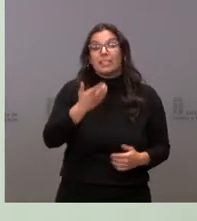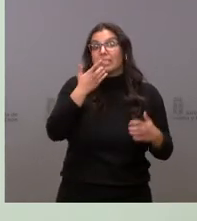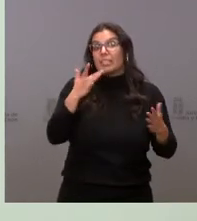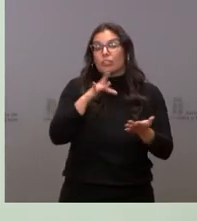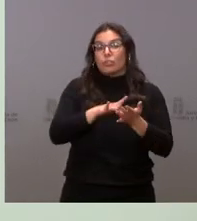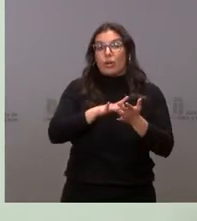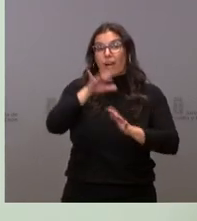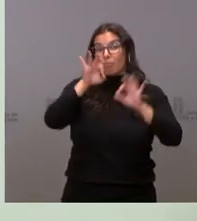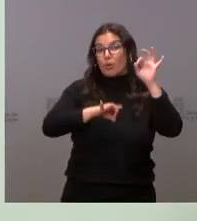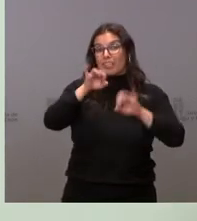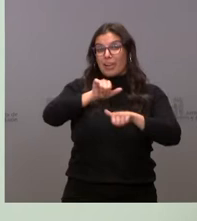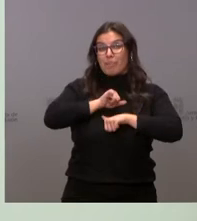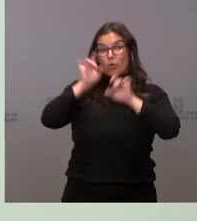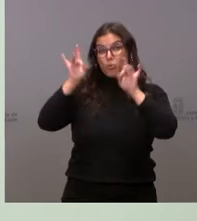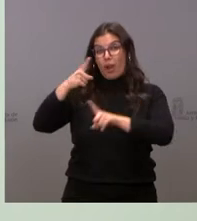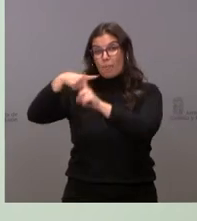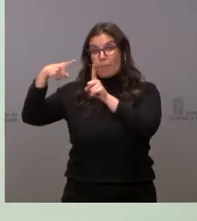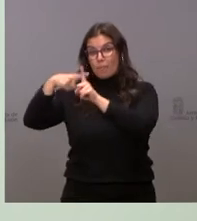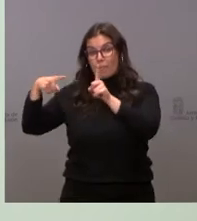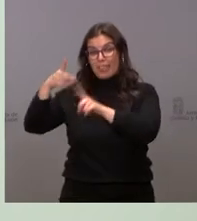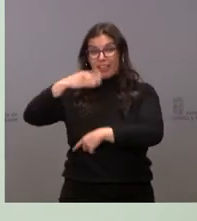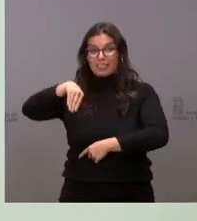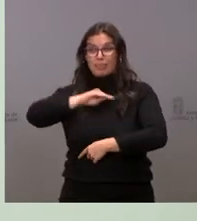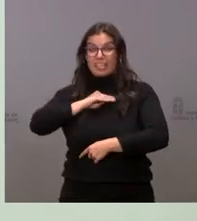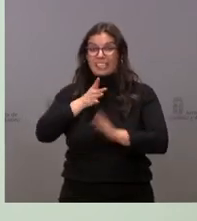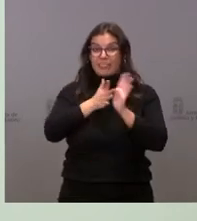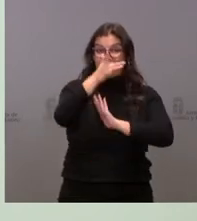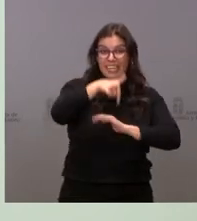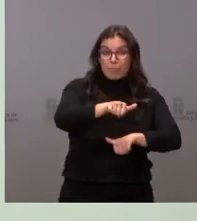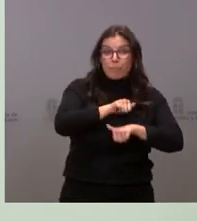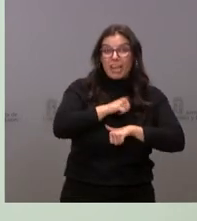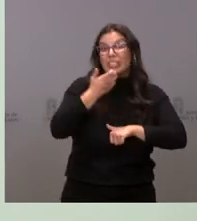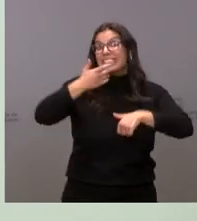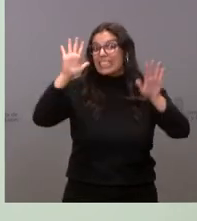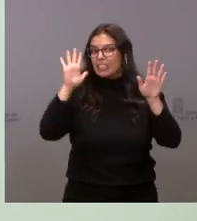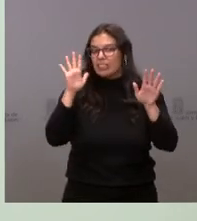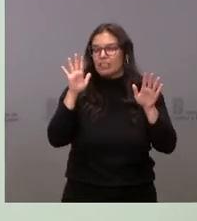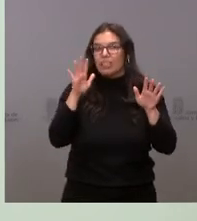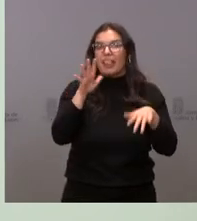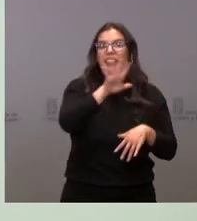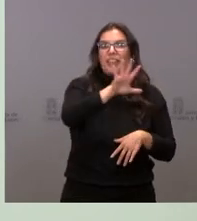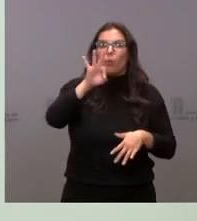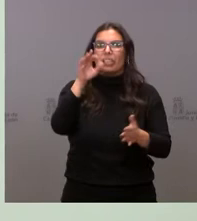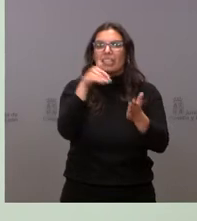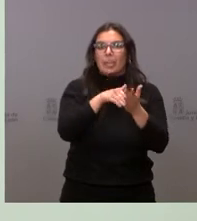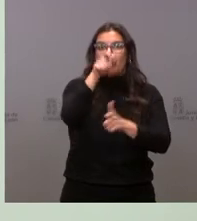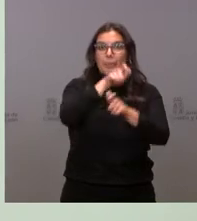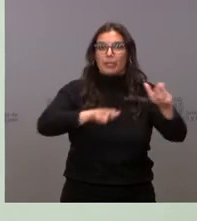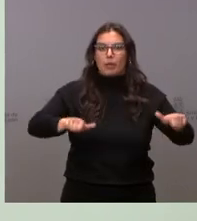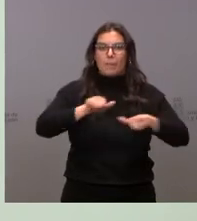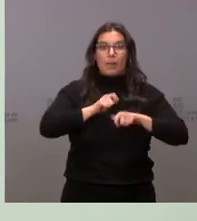tasa de paro que la media española, tendríamos ahora mismo en Castilla y León 50.000 parados más.